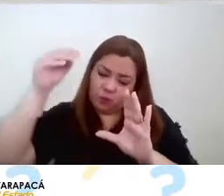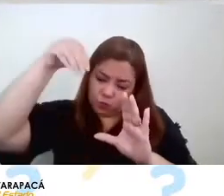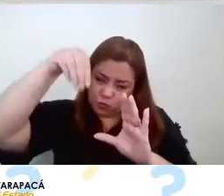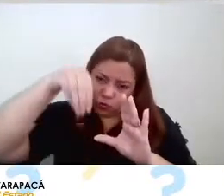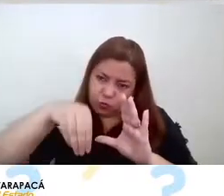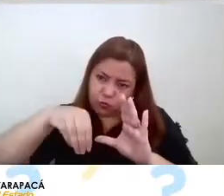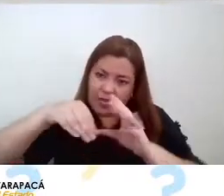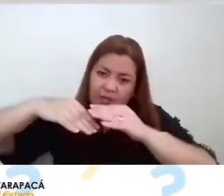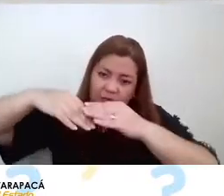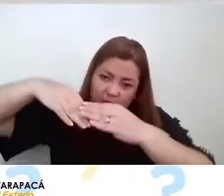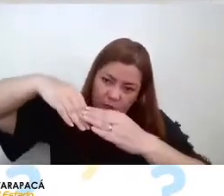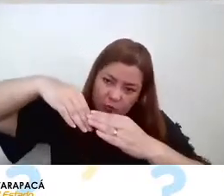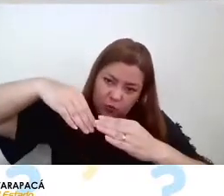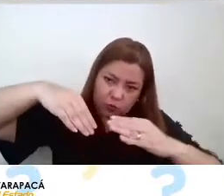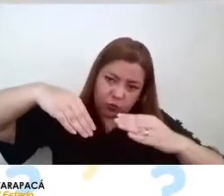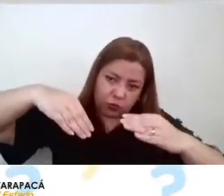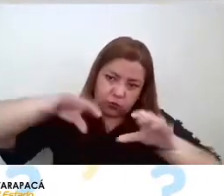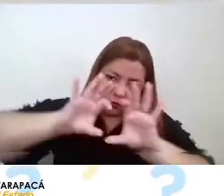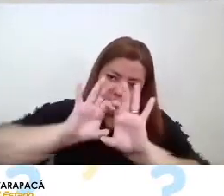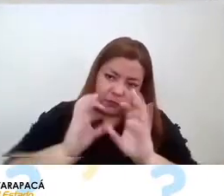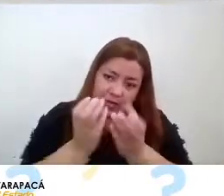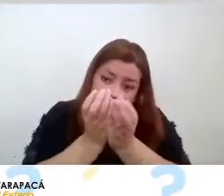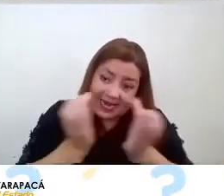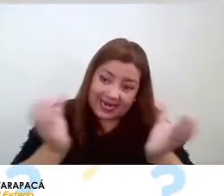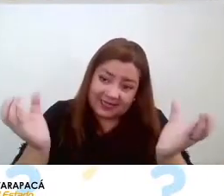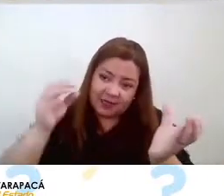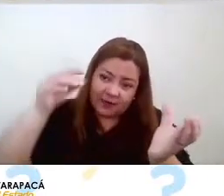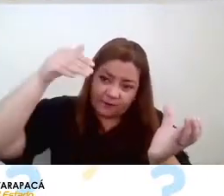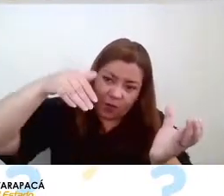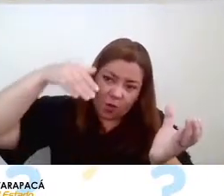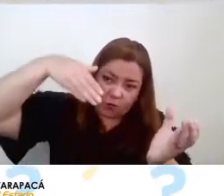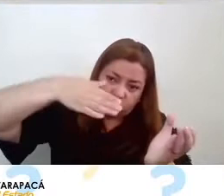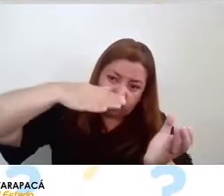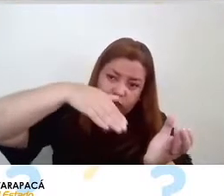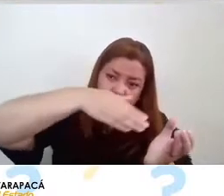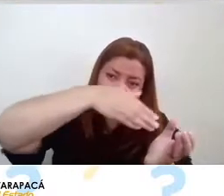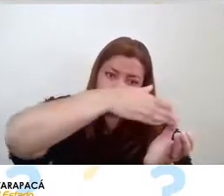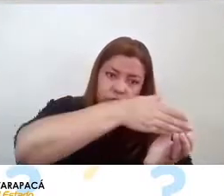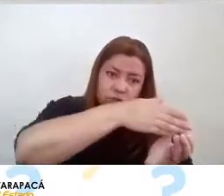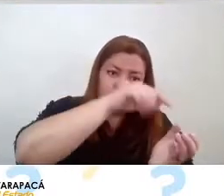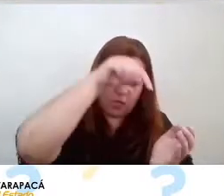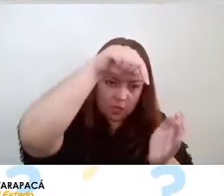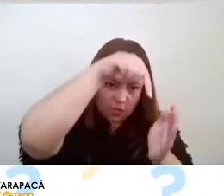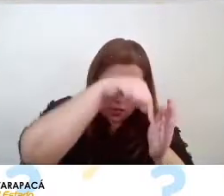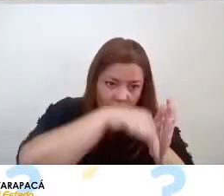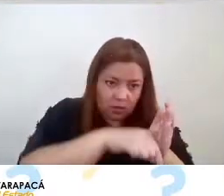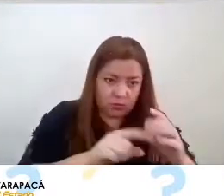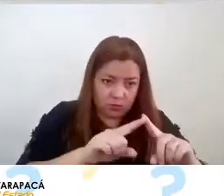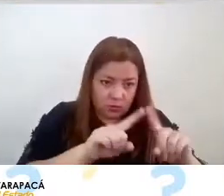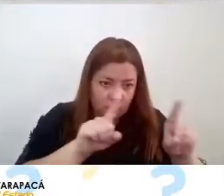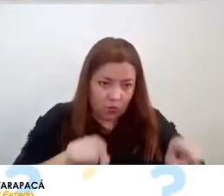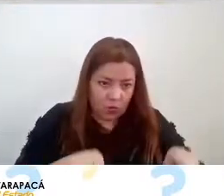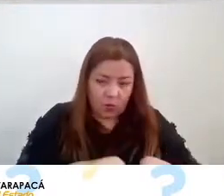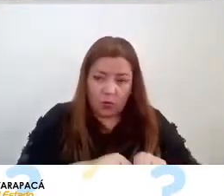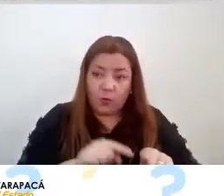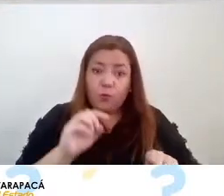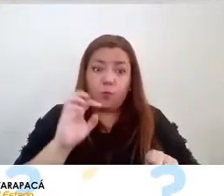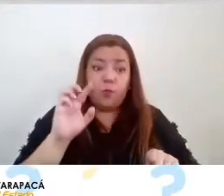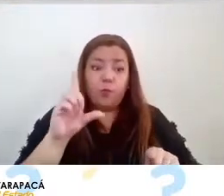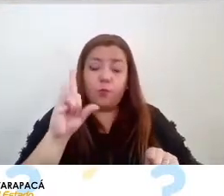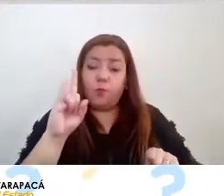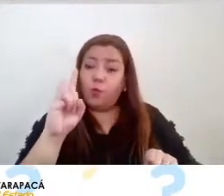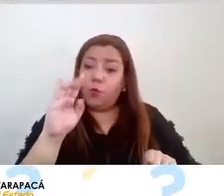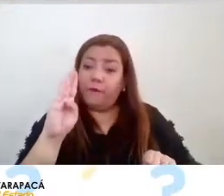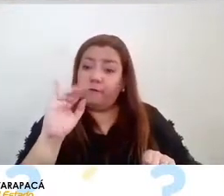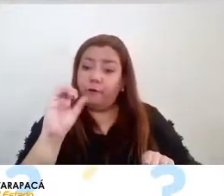la gravedad pasan por esta canaleta y acá tenemos un pluviómetro que va